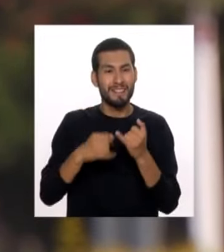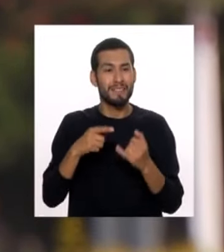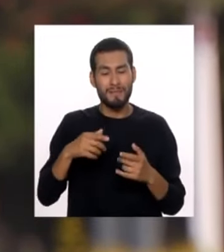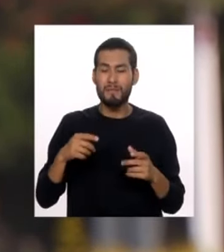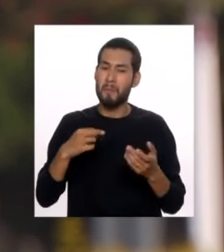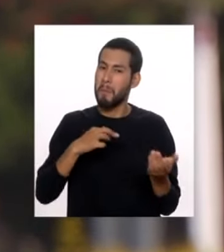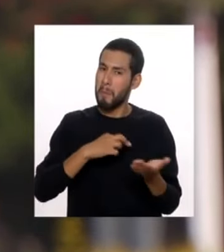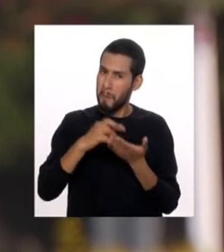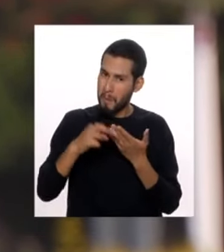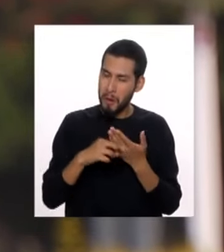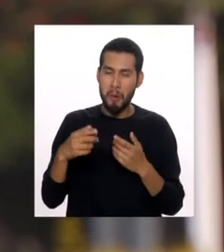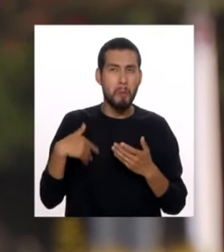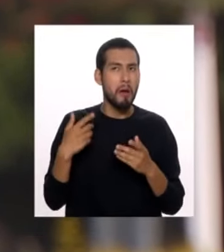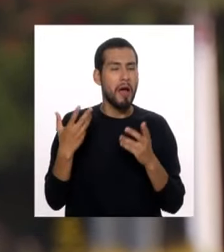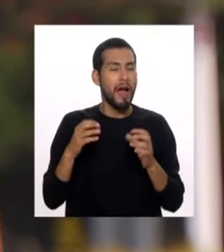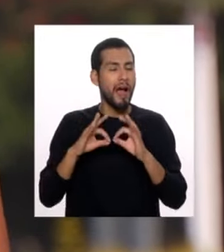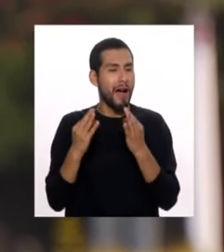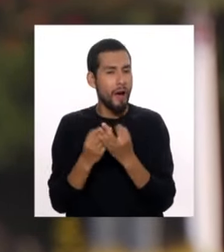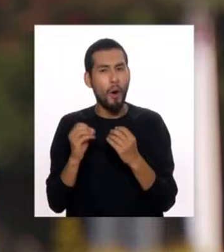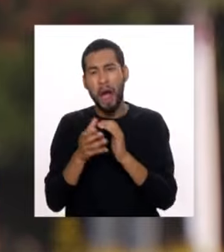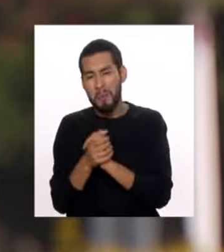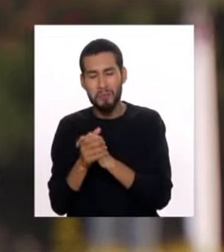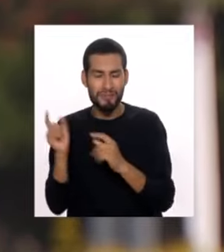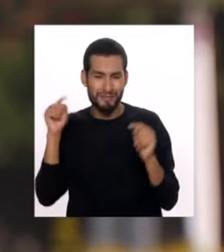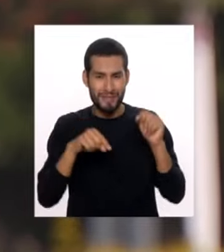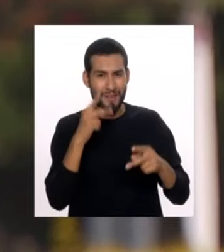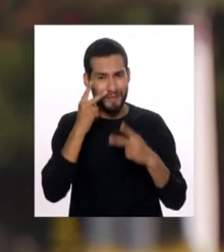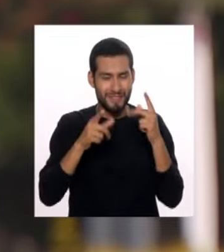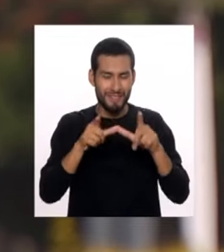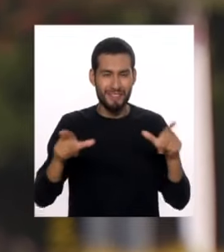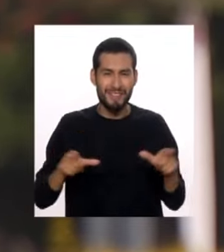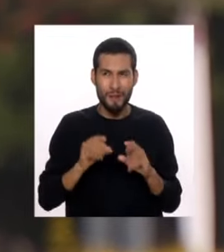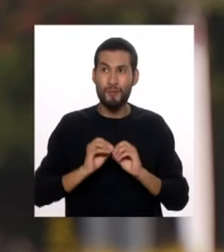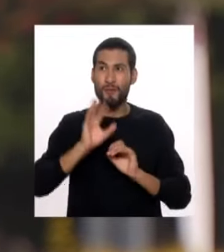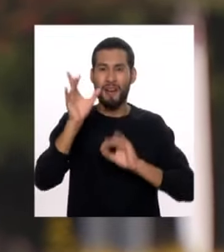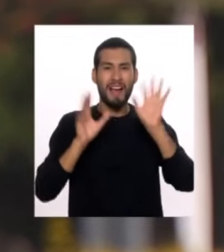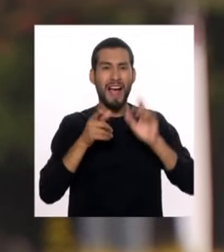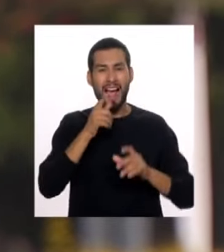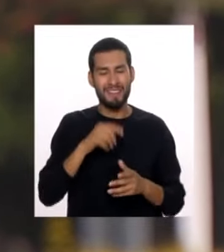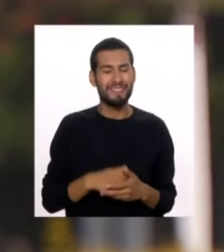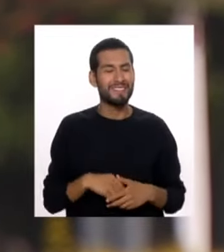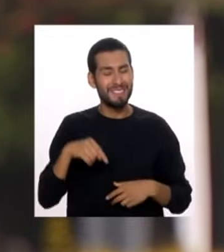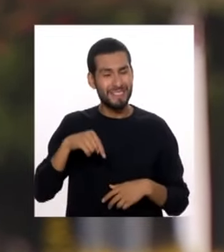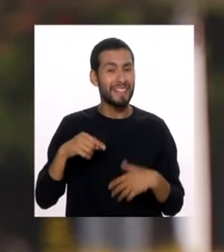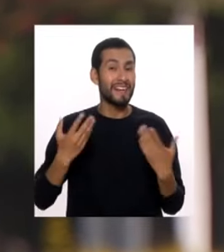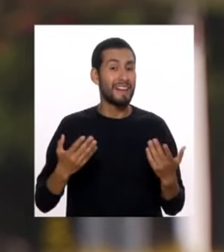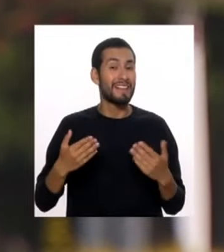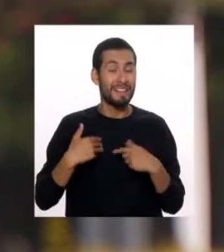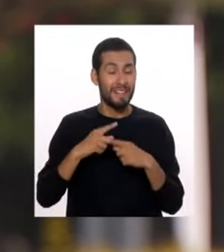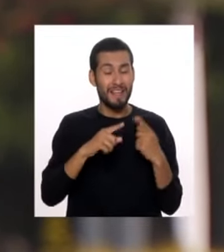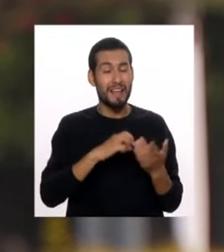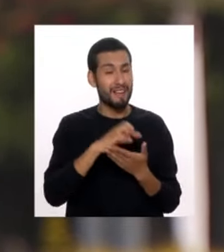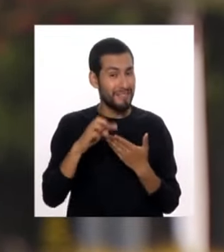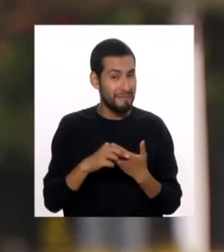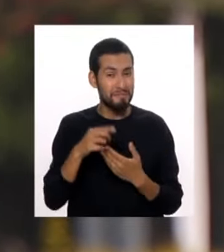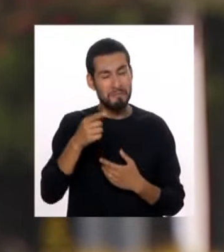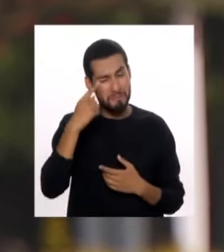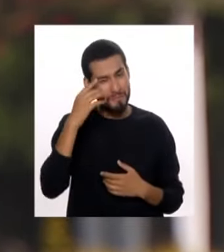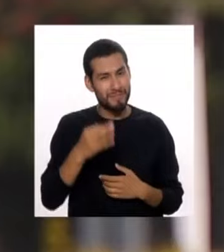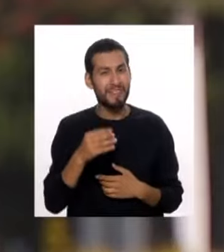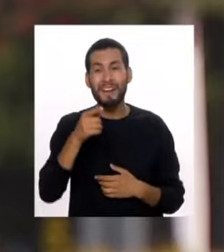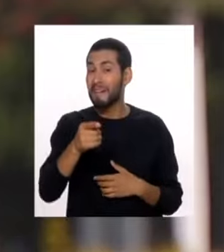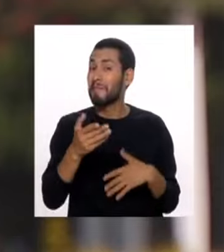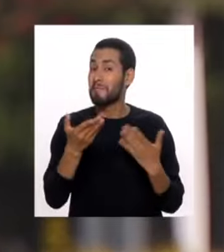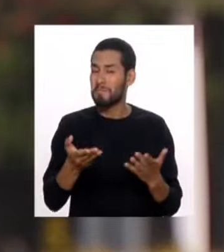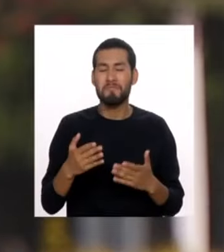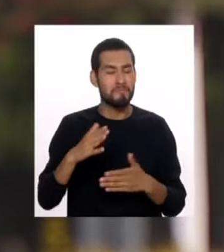de los planes familiares o con amigos, visitar el Circuito Mágico del Agua, ya que va a tener estas actividades que estoy segura que van